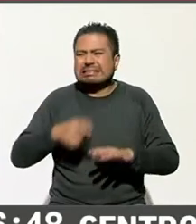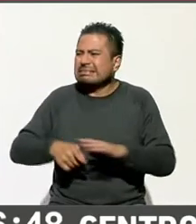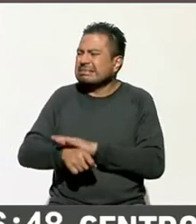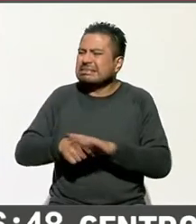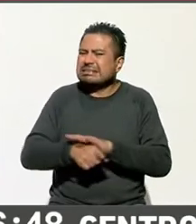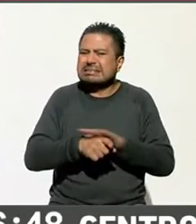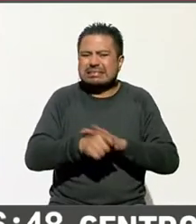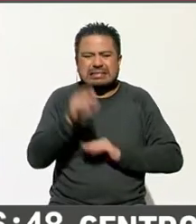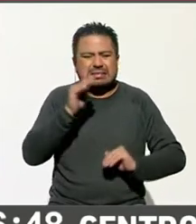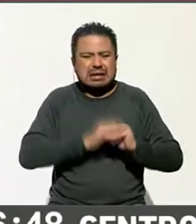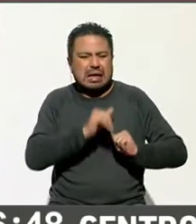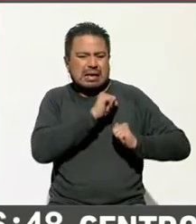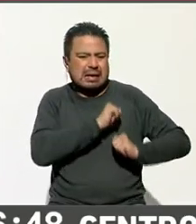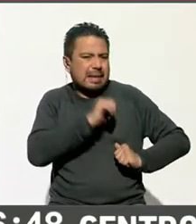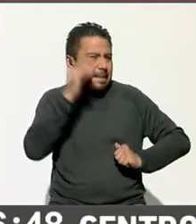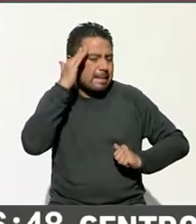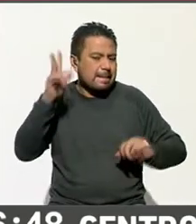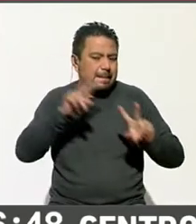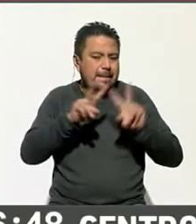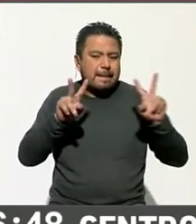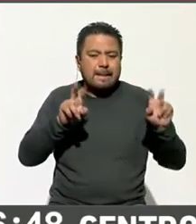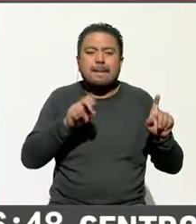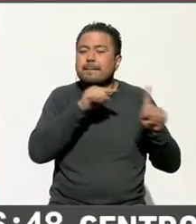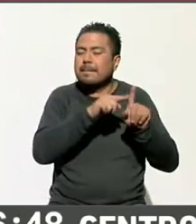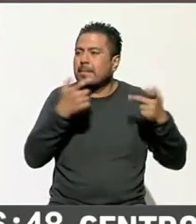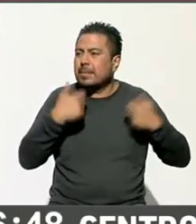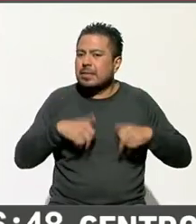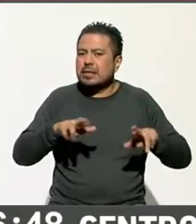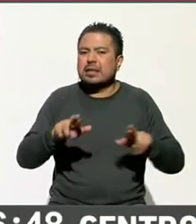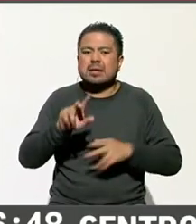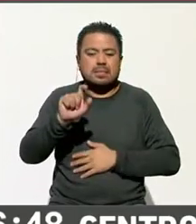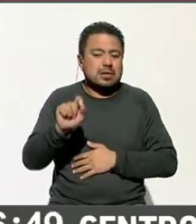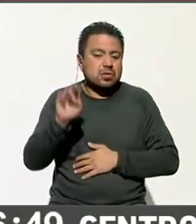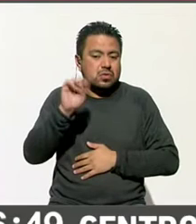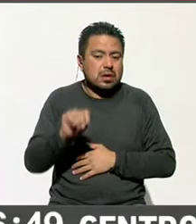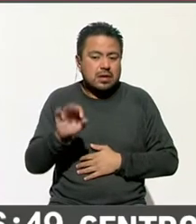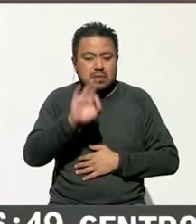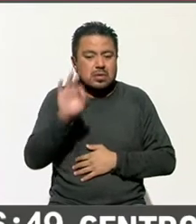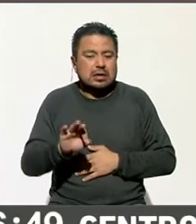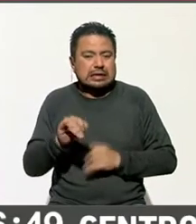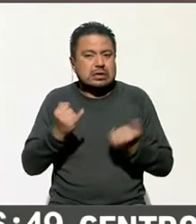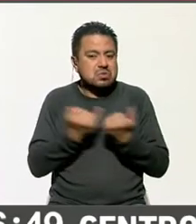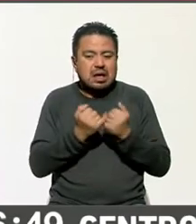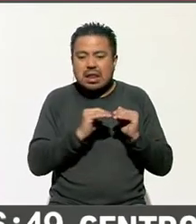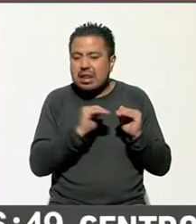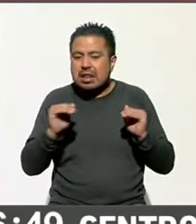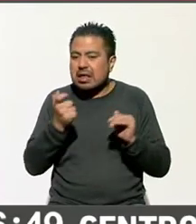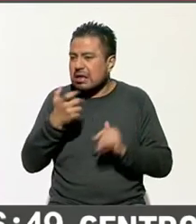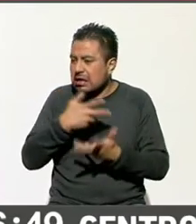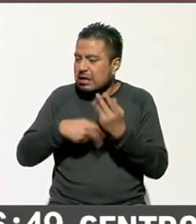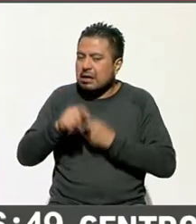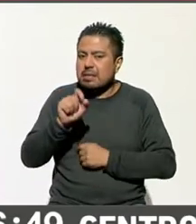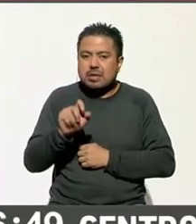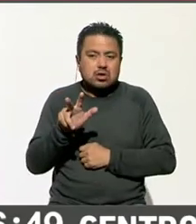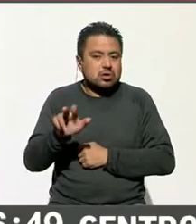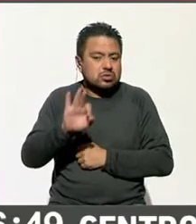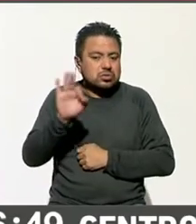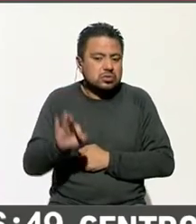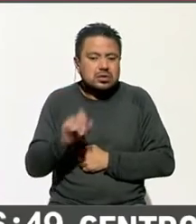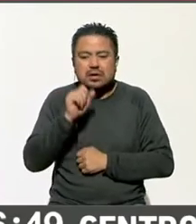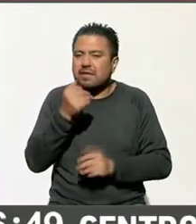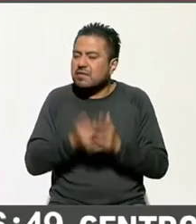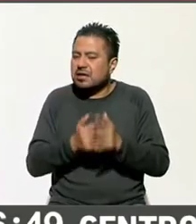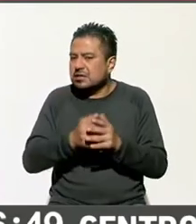pasó a ser el tema, y ahí representó el 29%, casi igual que la economía, 28%, y la